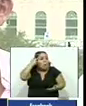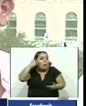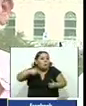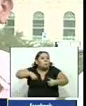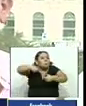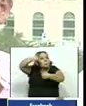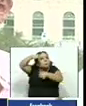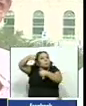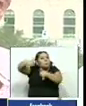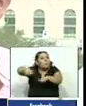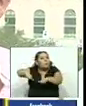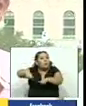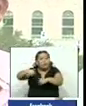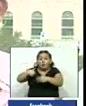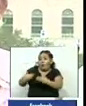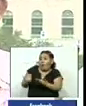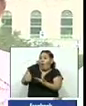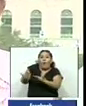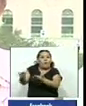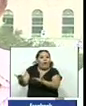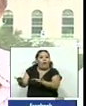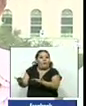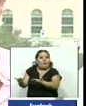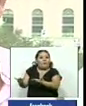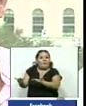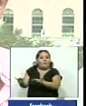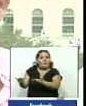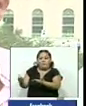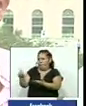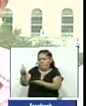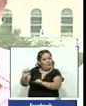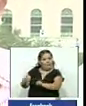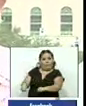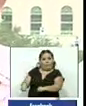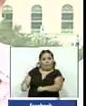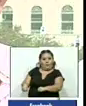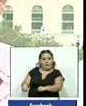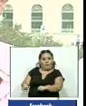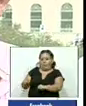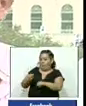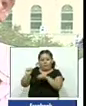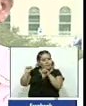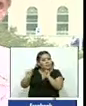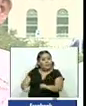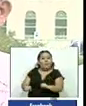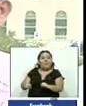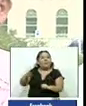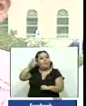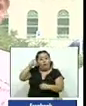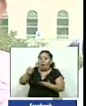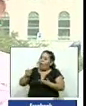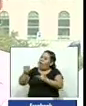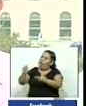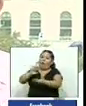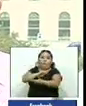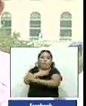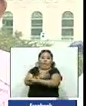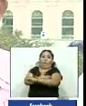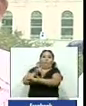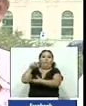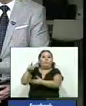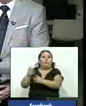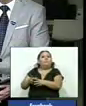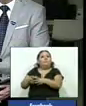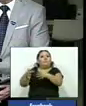en cambio de gol le estoy dando poder y no se puede no se puede le está dando poder a la delincuencia.